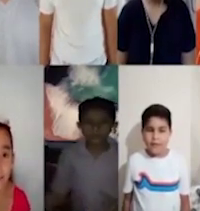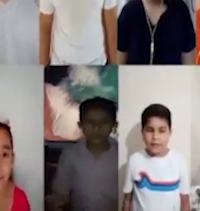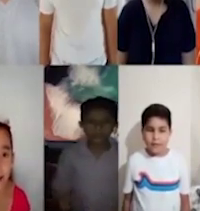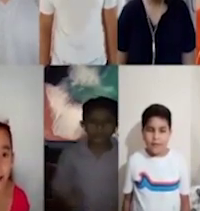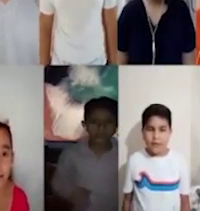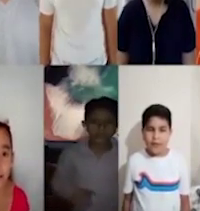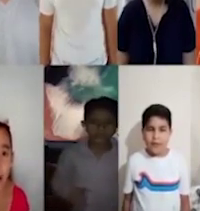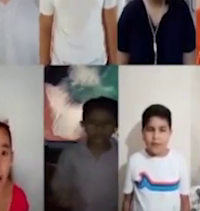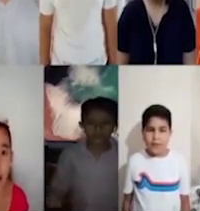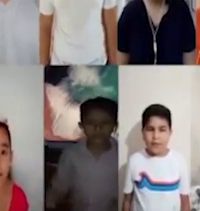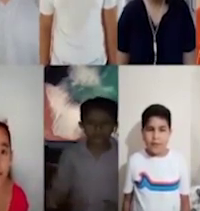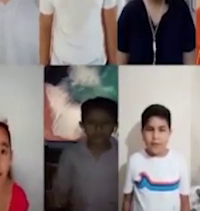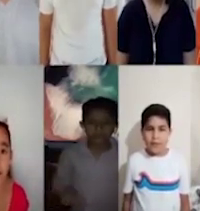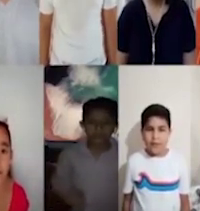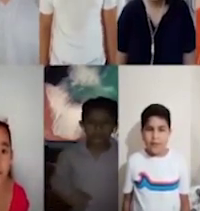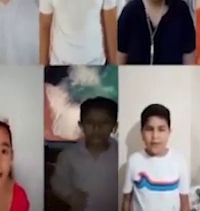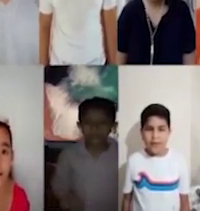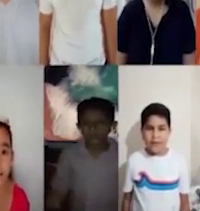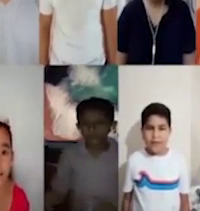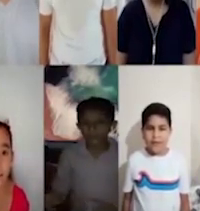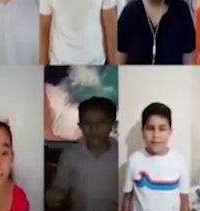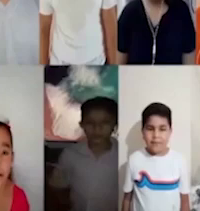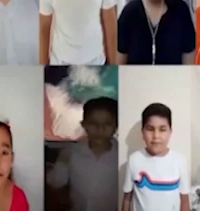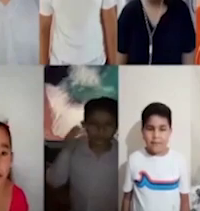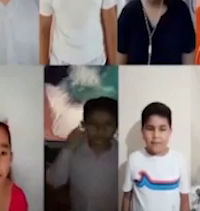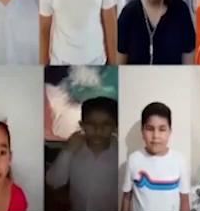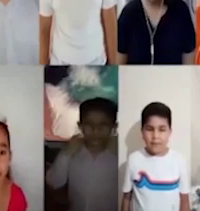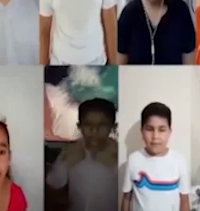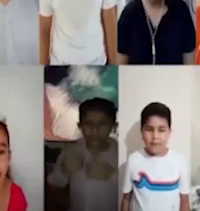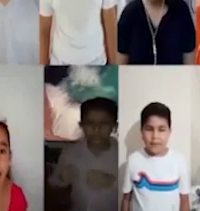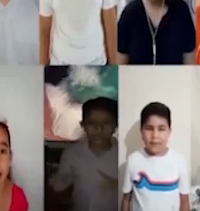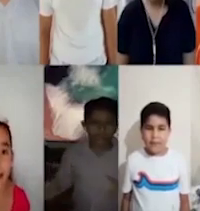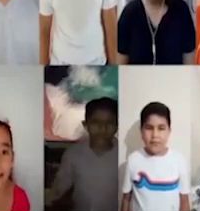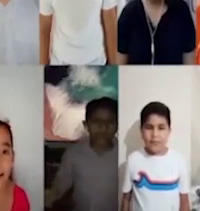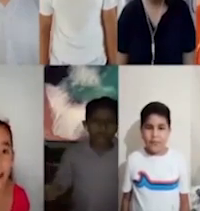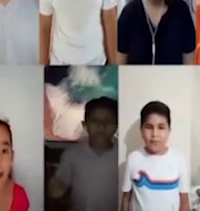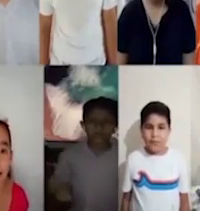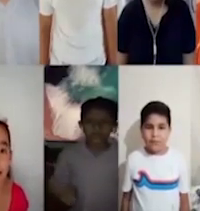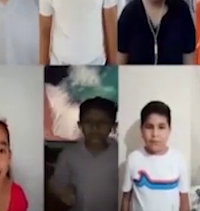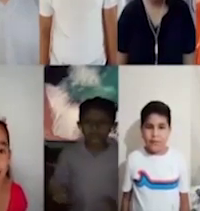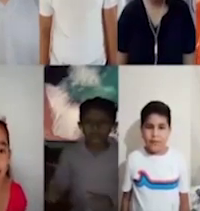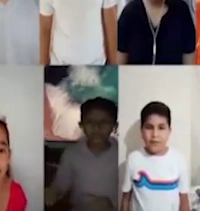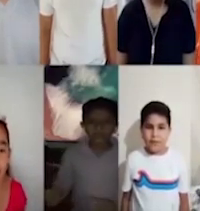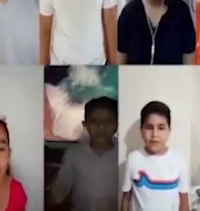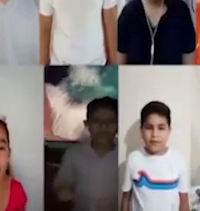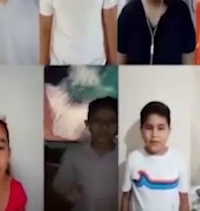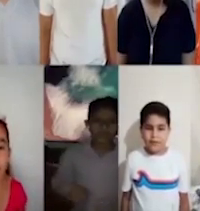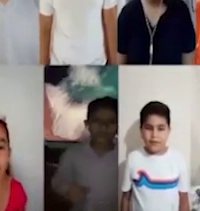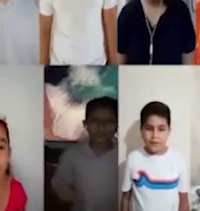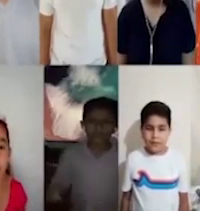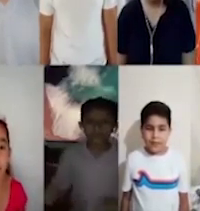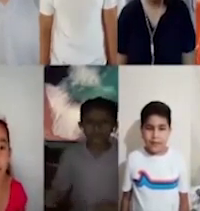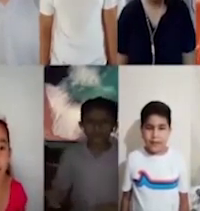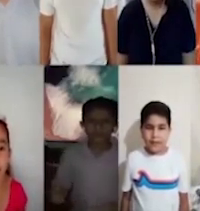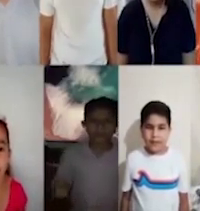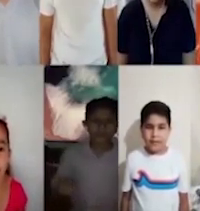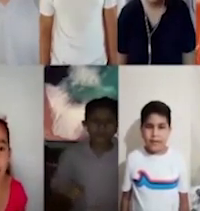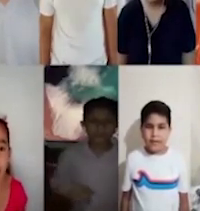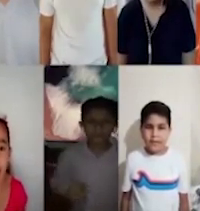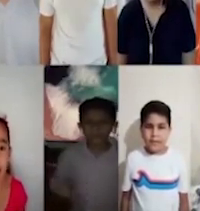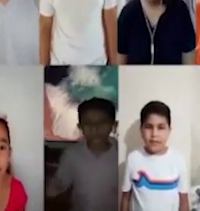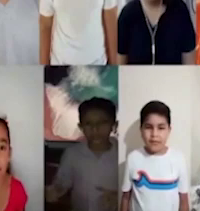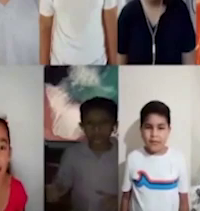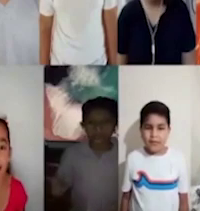si las blancas son las su carita toda blanquear la negrita cucurumbe